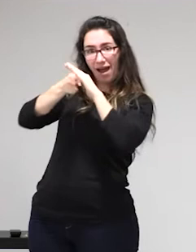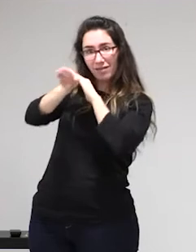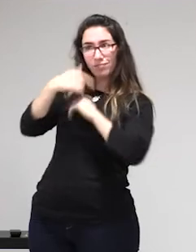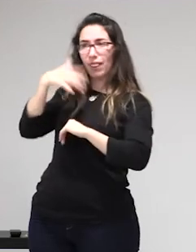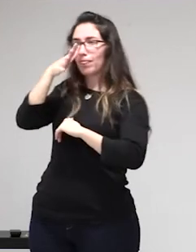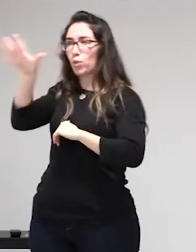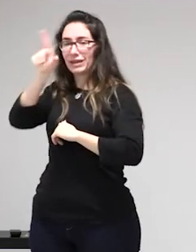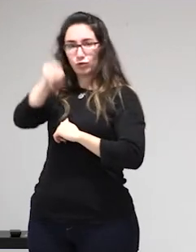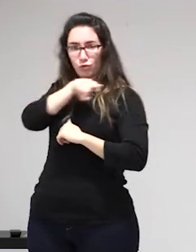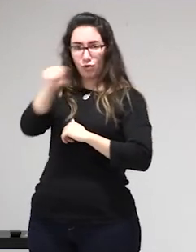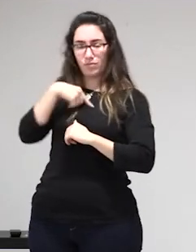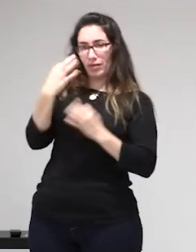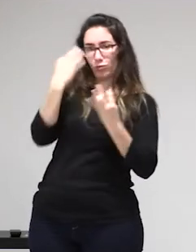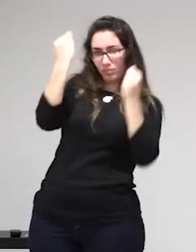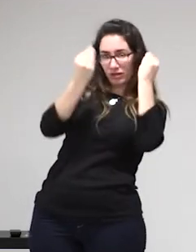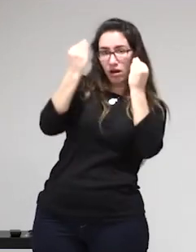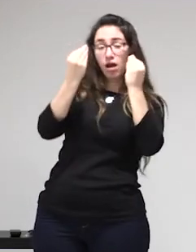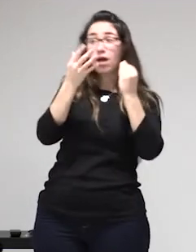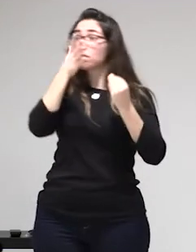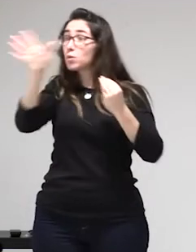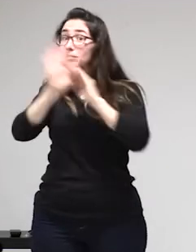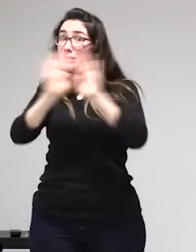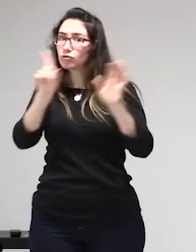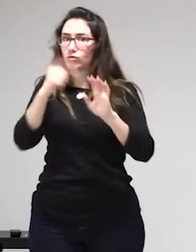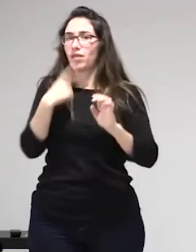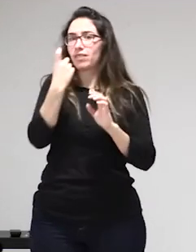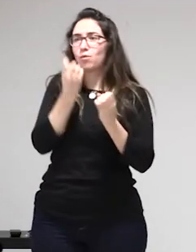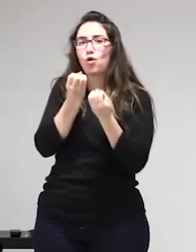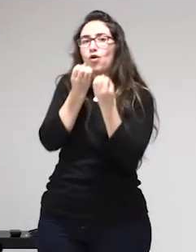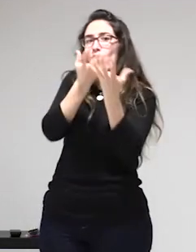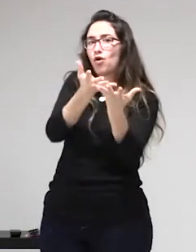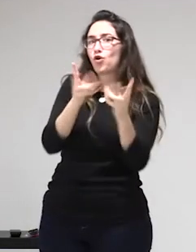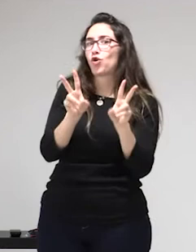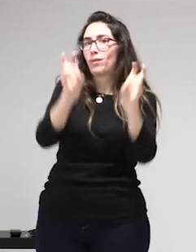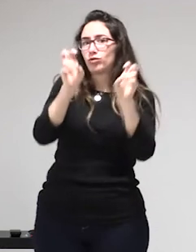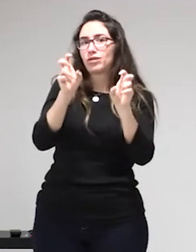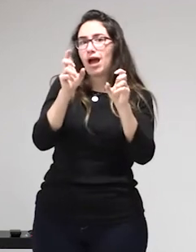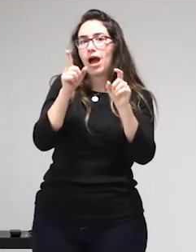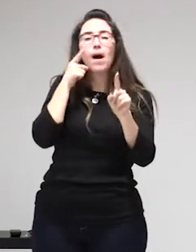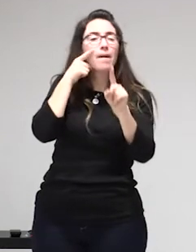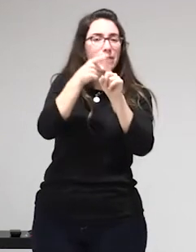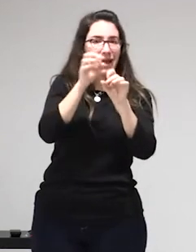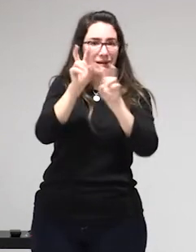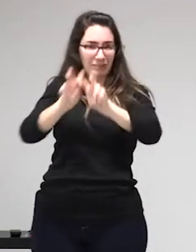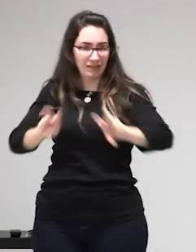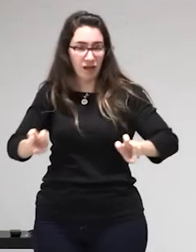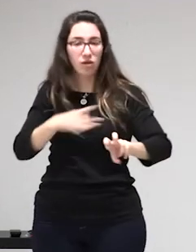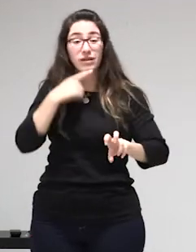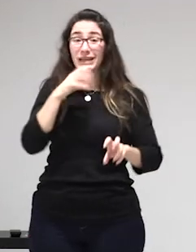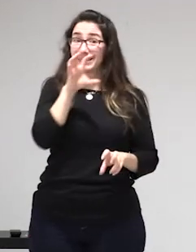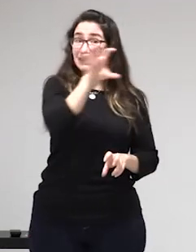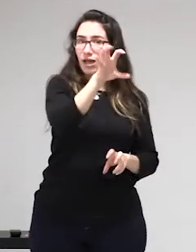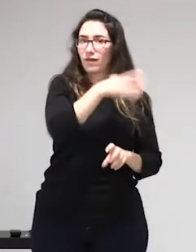inserción sociolaboral a las mujeres prostituidas y víctimas de la explotación sexual también se abre la puerta a una modificación de la ley de